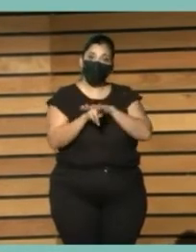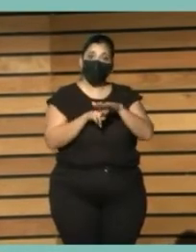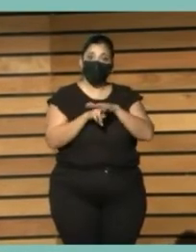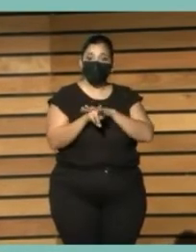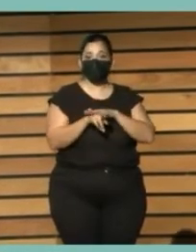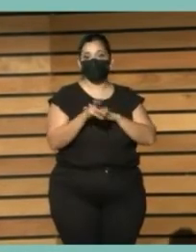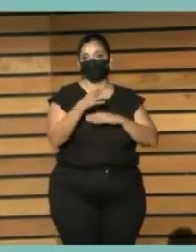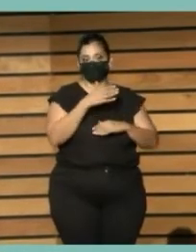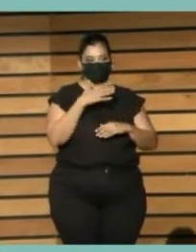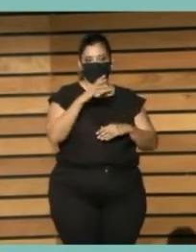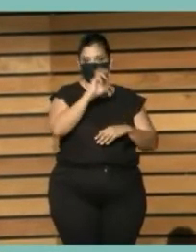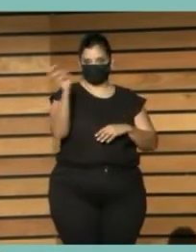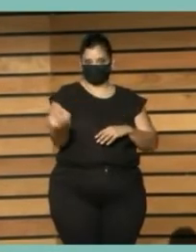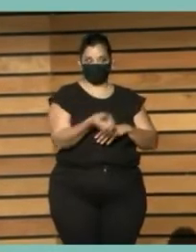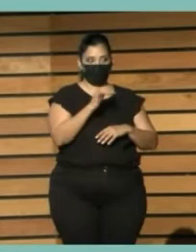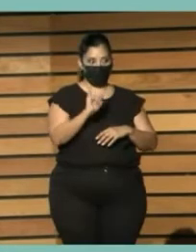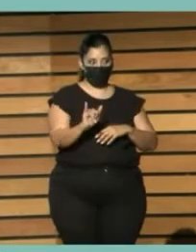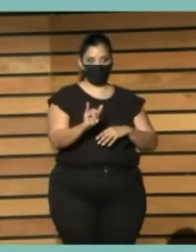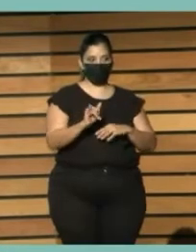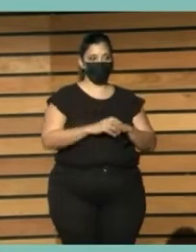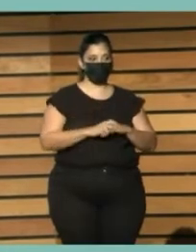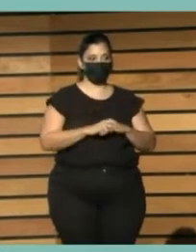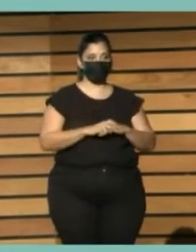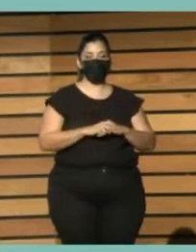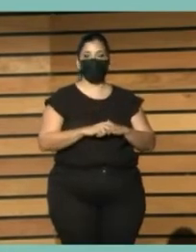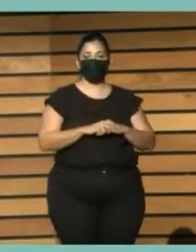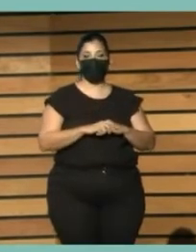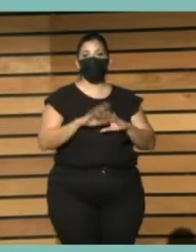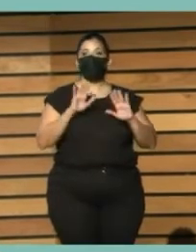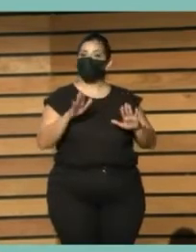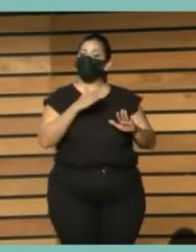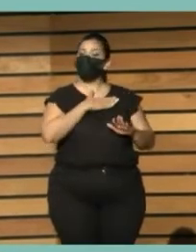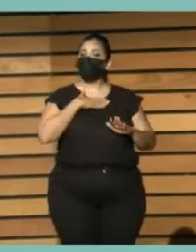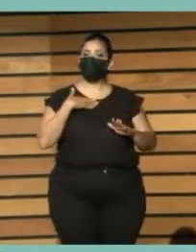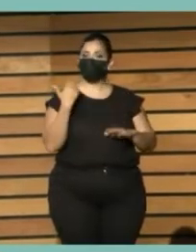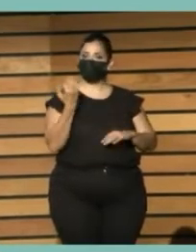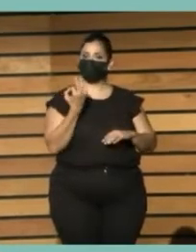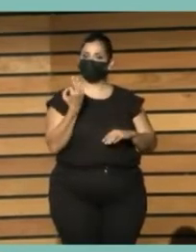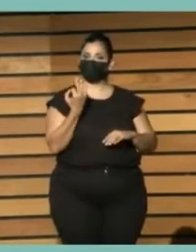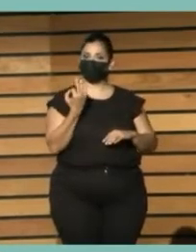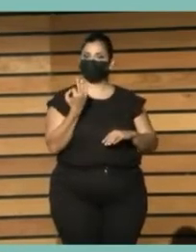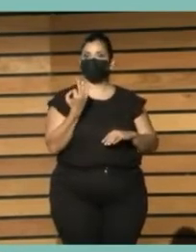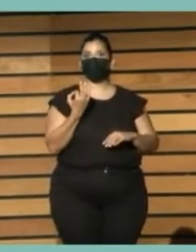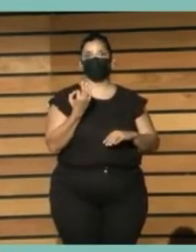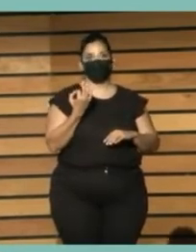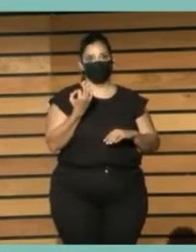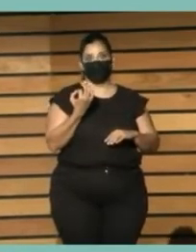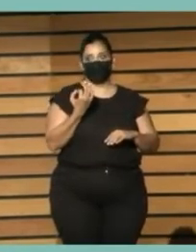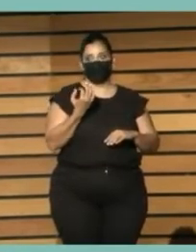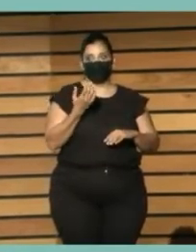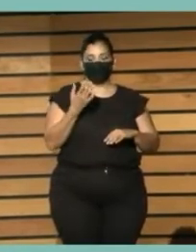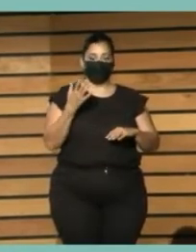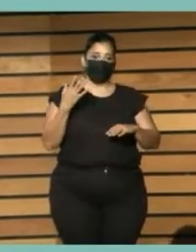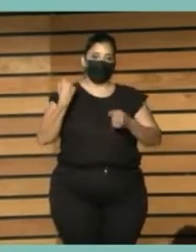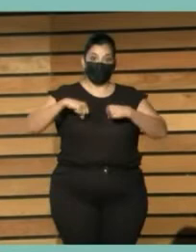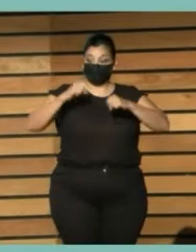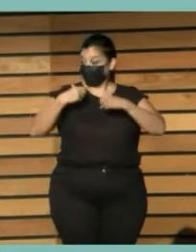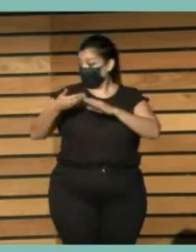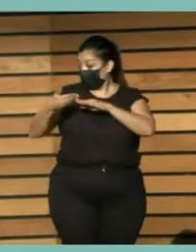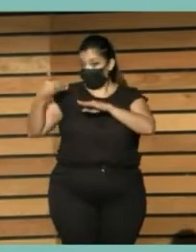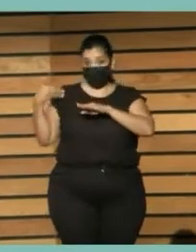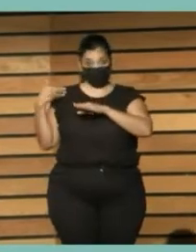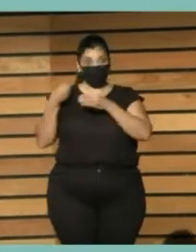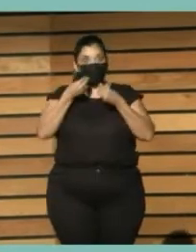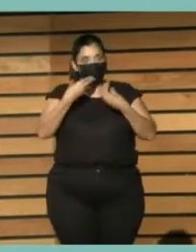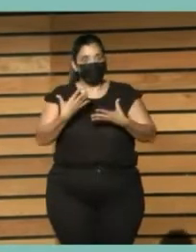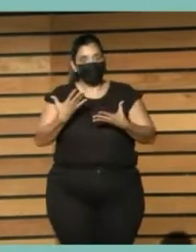en las bibliotecas, pero que parece que nos quedamos en las buenas prácticas, que no es algo sistémico, que